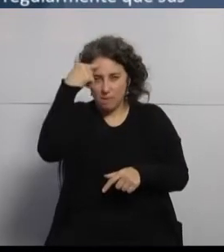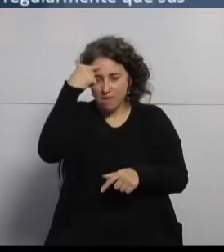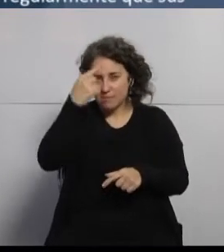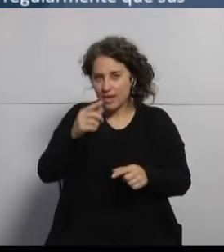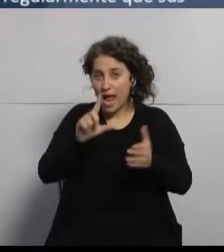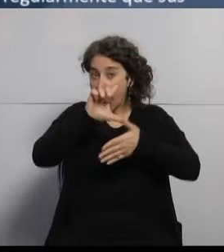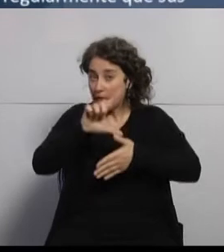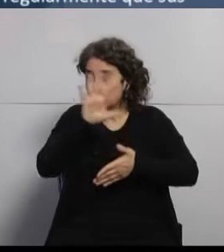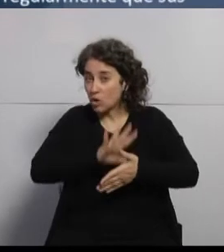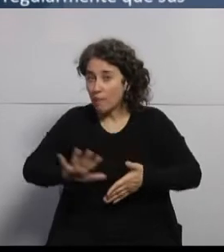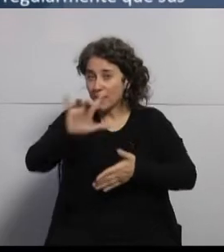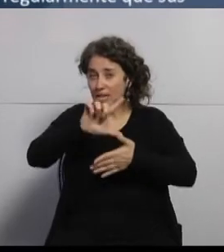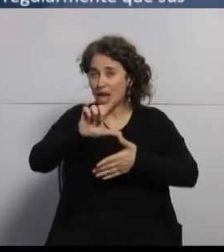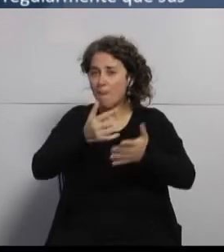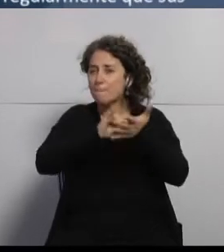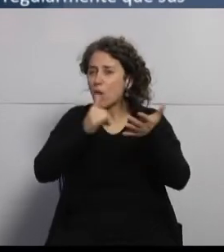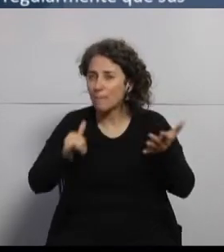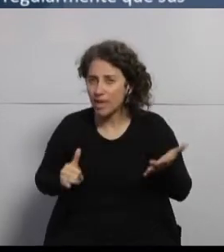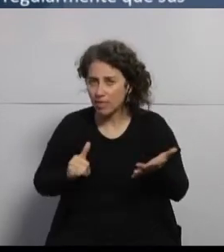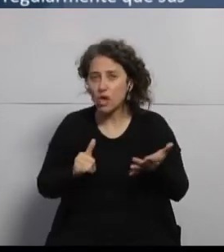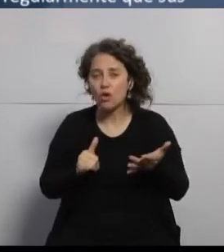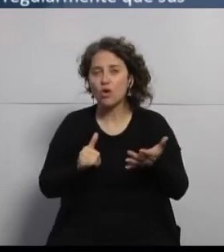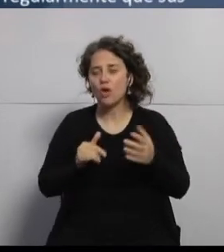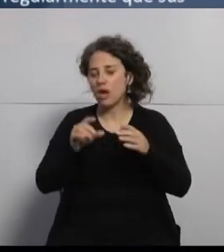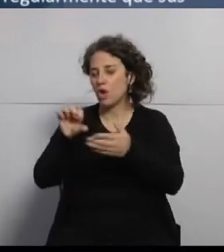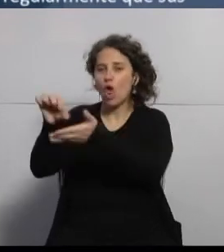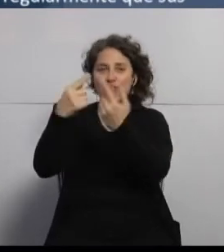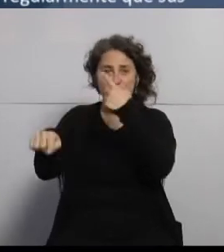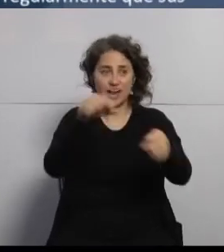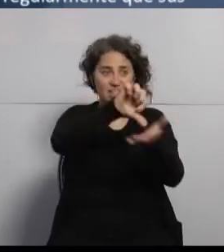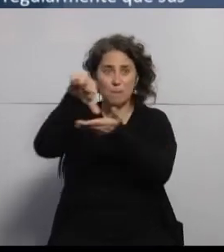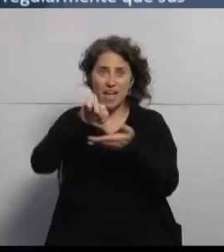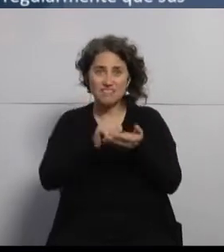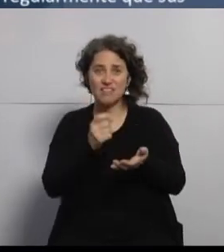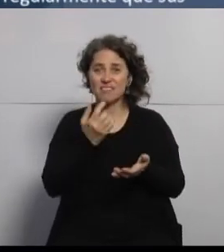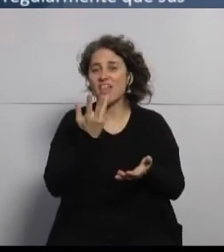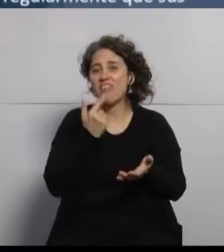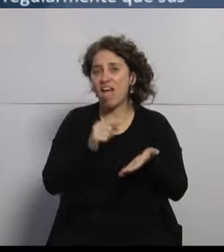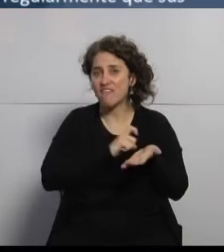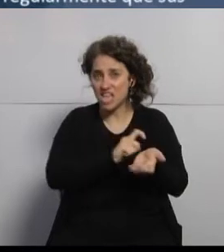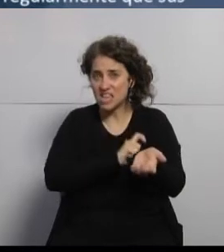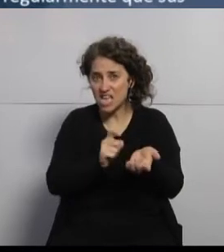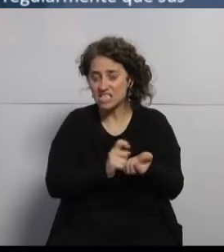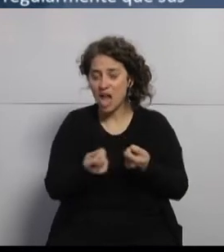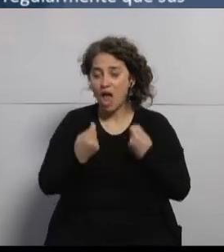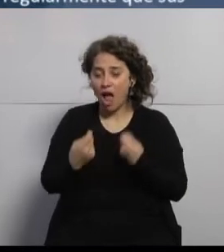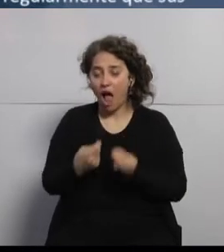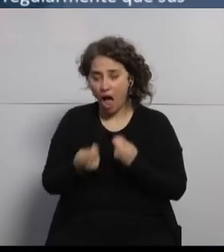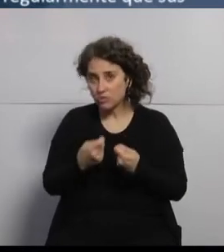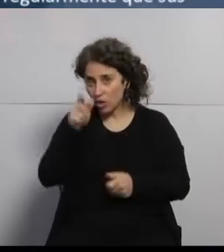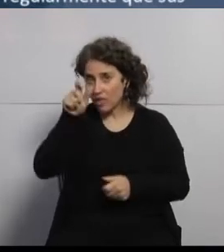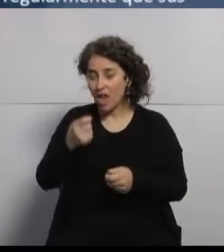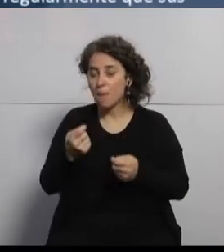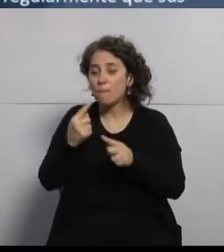Latinoamérica, en promedio, en promedio, digamos, en los países donde hay mayor impacto de diabetes, el costo de atender a una persona con diabetes